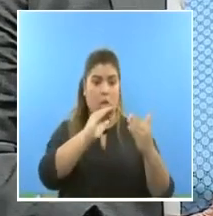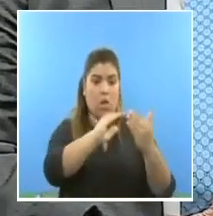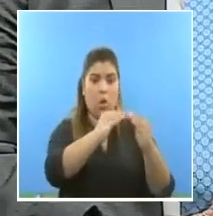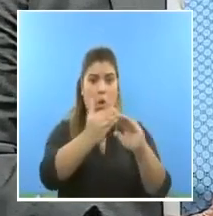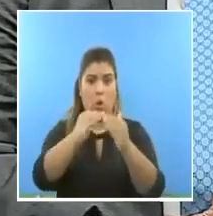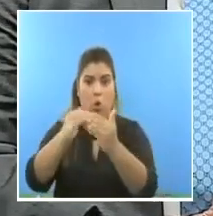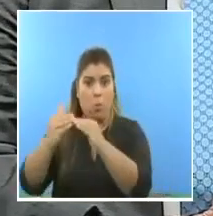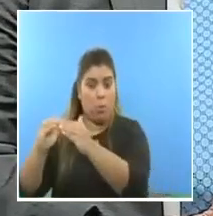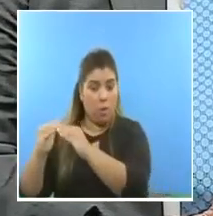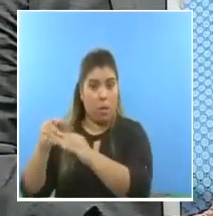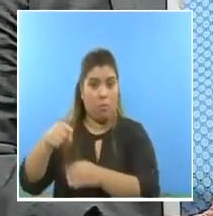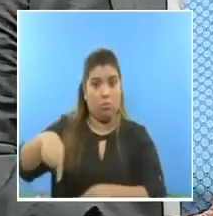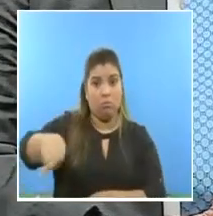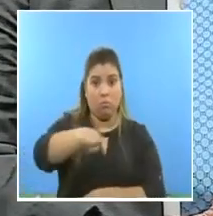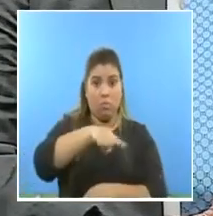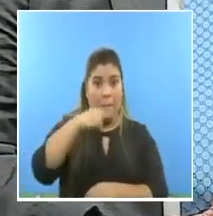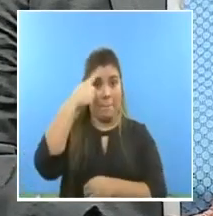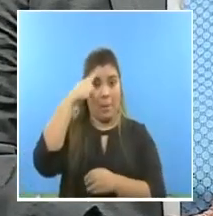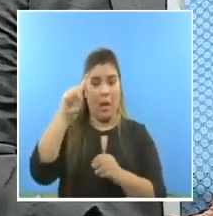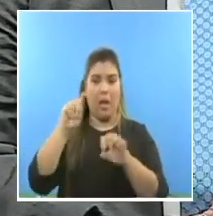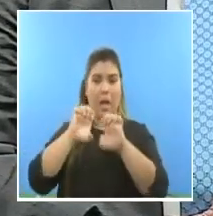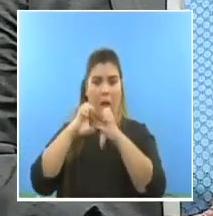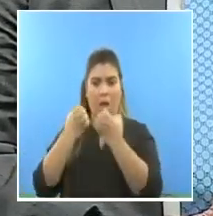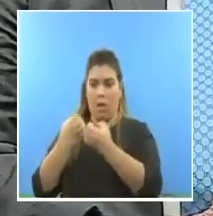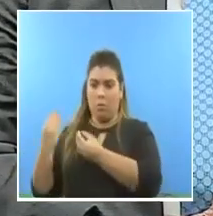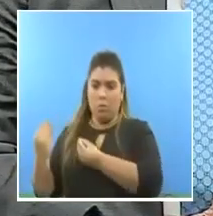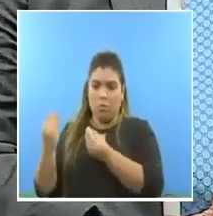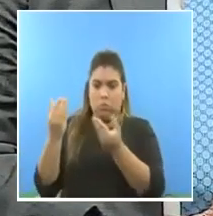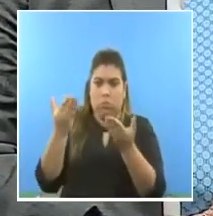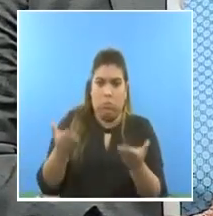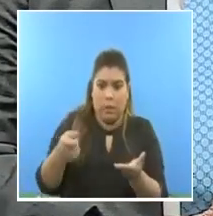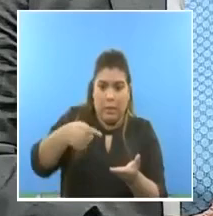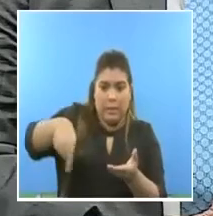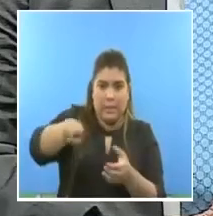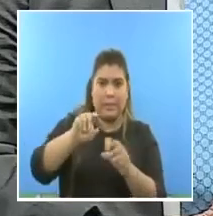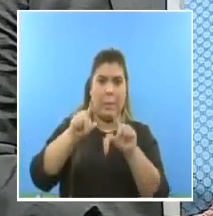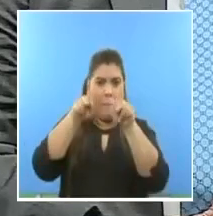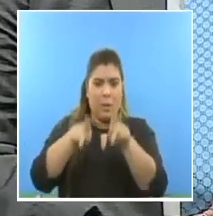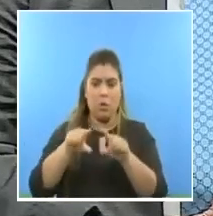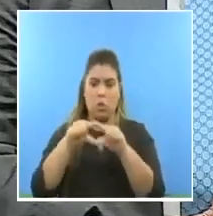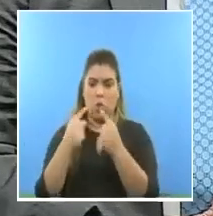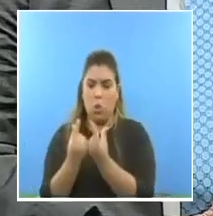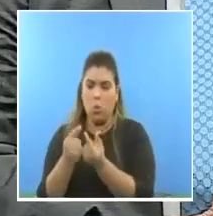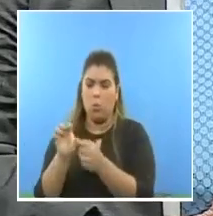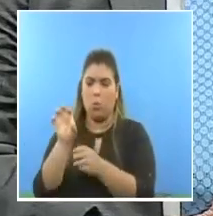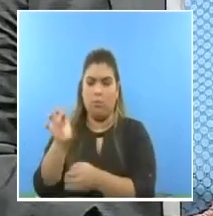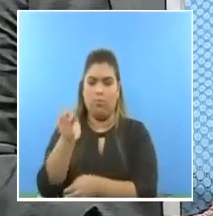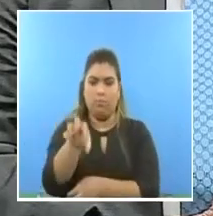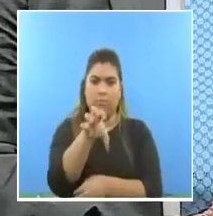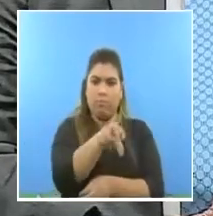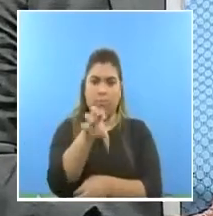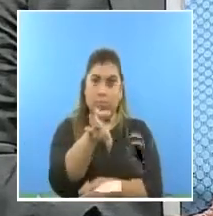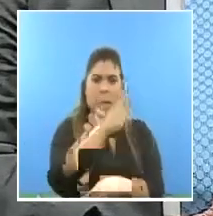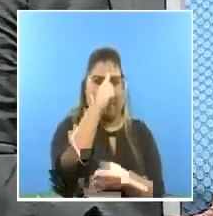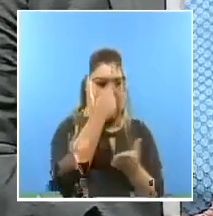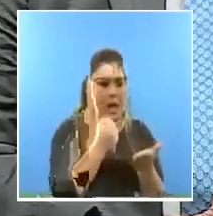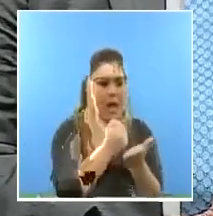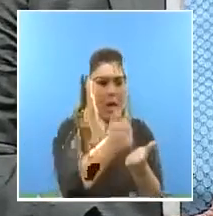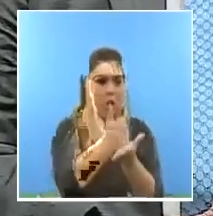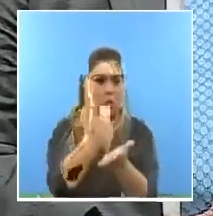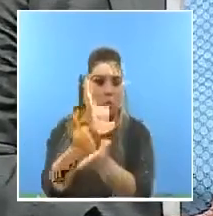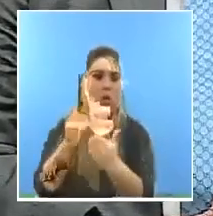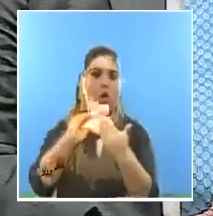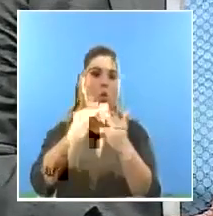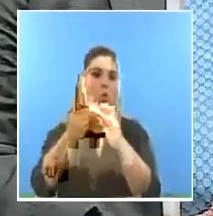equipos anti-COVID están siendo vigilantes y nos están ayudando al Gobierno Nacional,